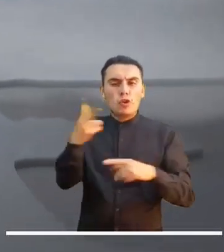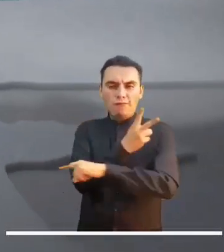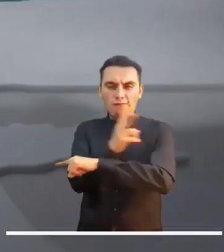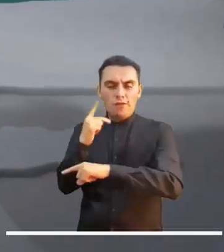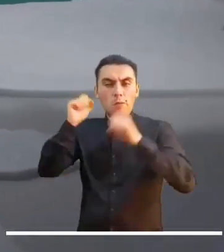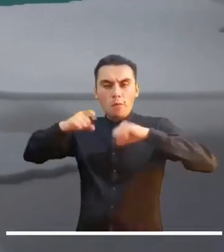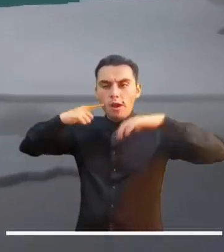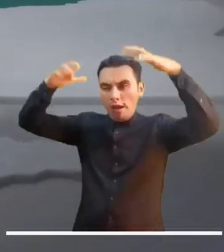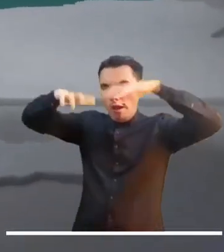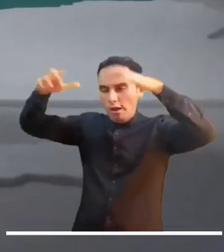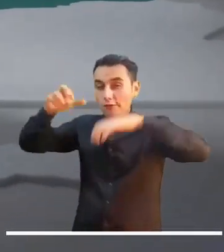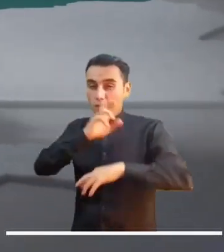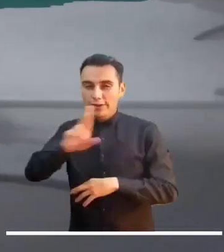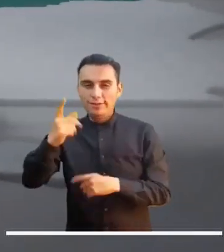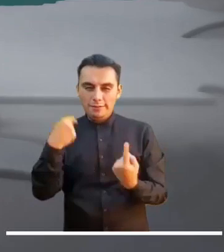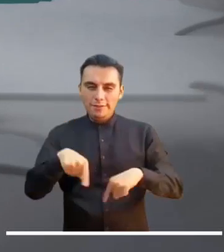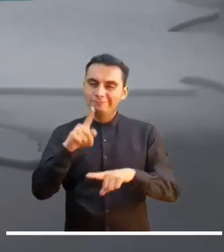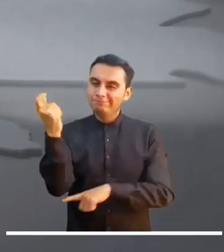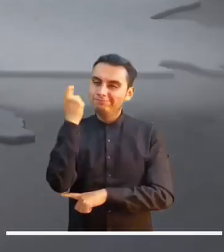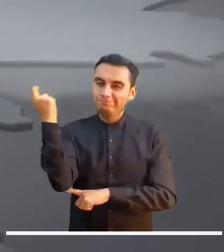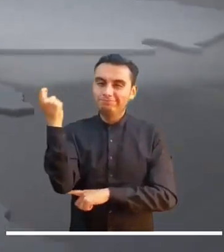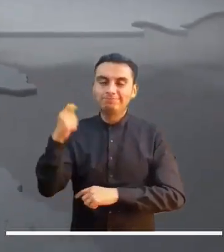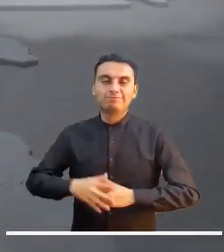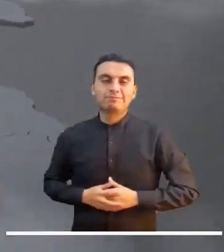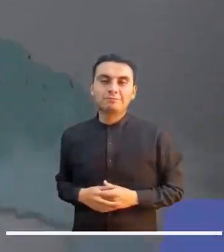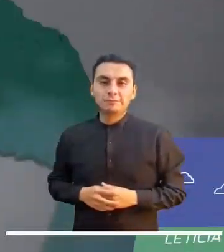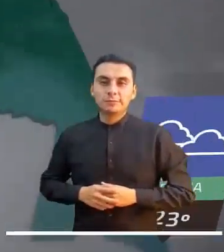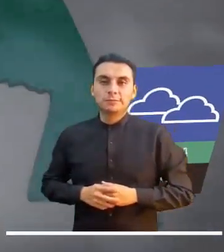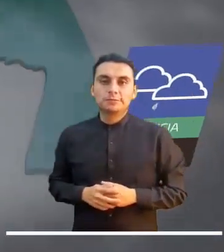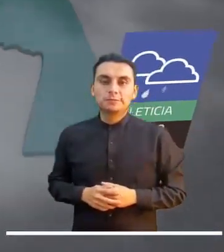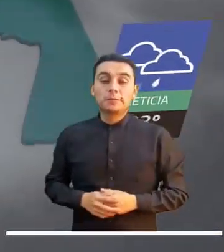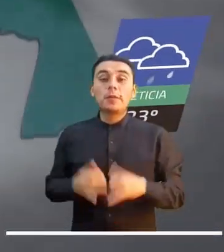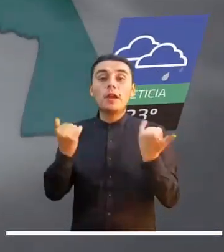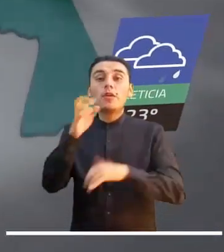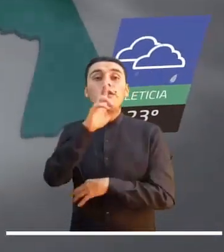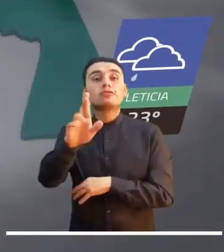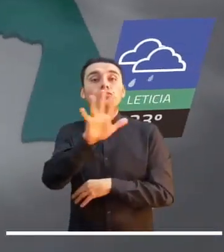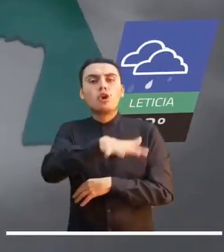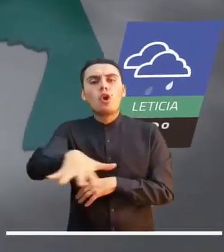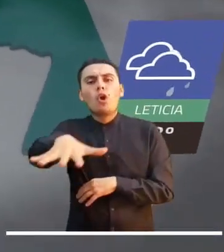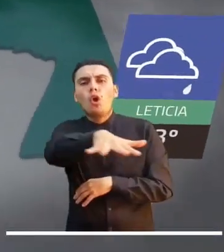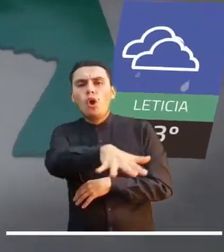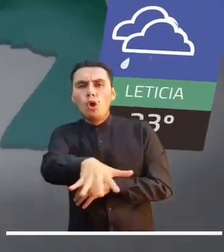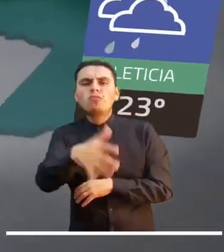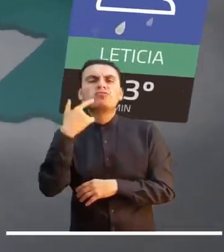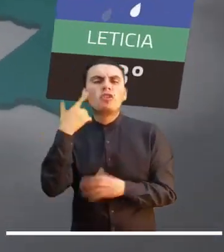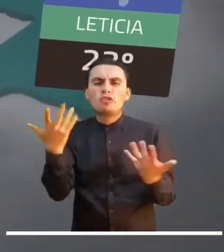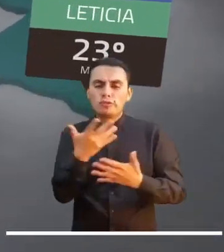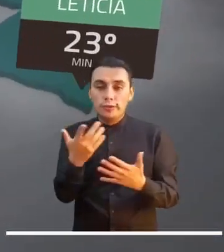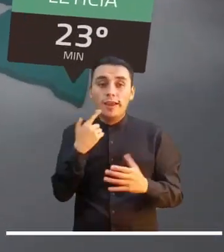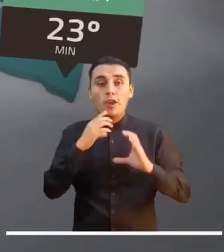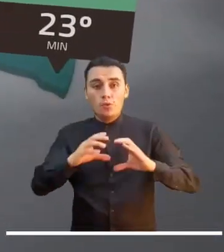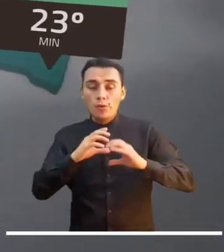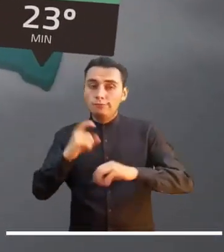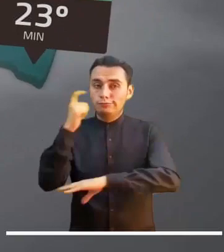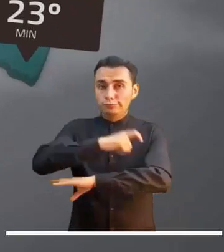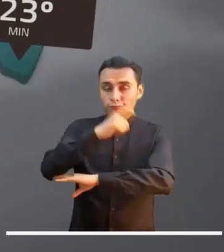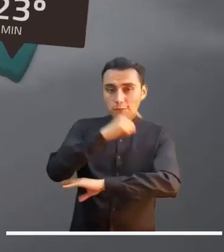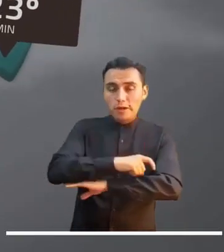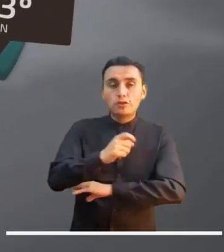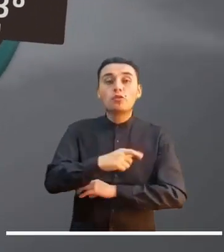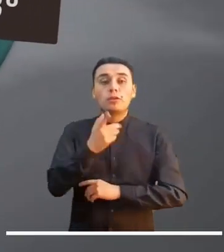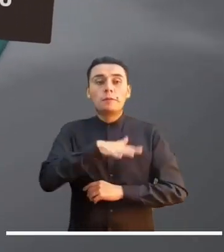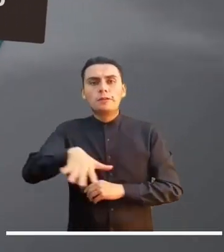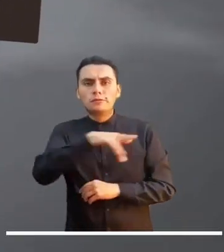Bichada y al oriente de Mela. Vamos ahora al sur del país donde las lluvias se concentrarían en Caquetá, Putumayo,